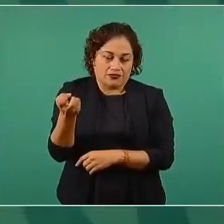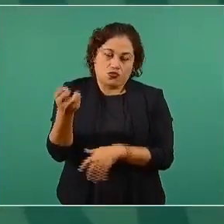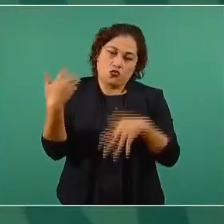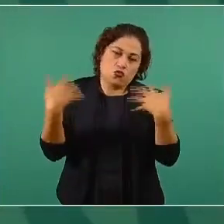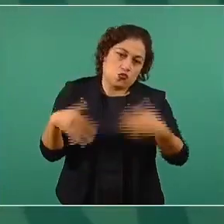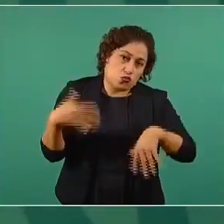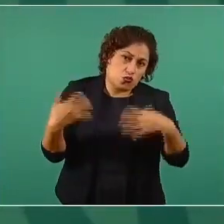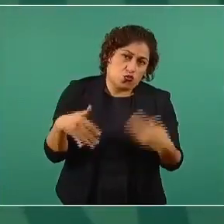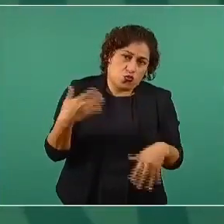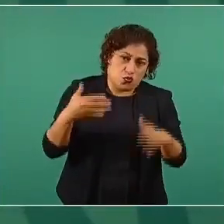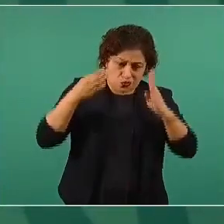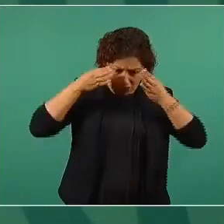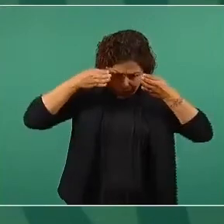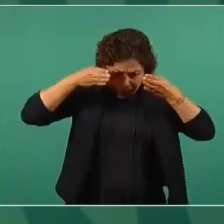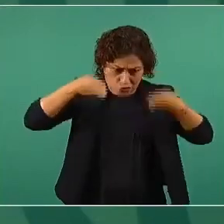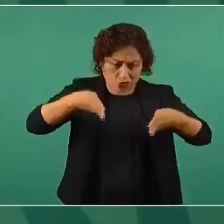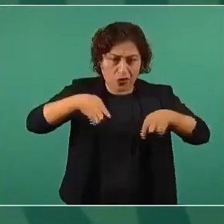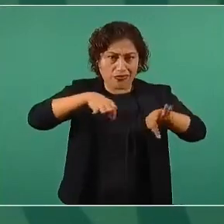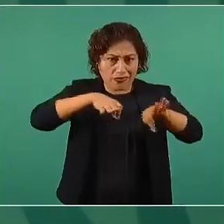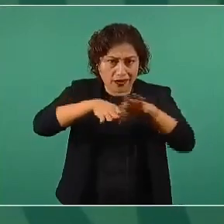son cosas nuevas